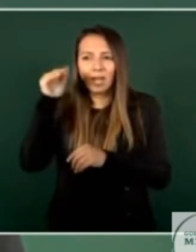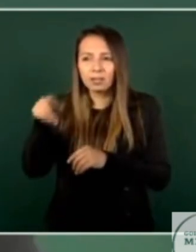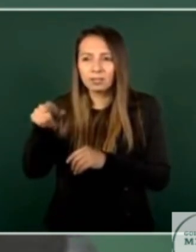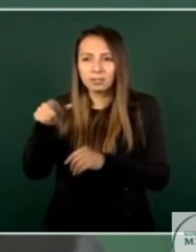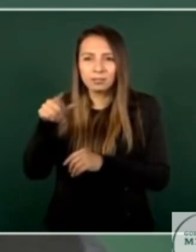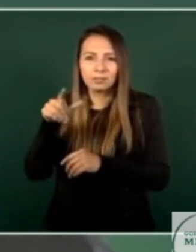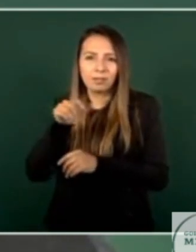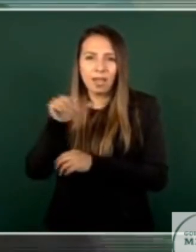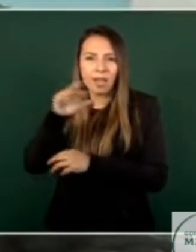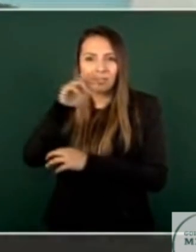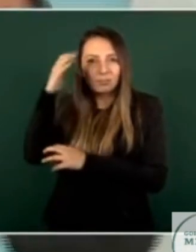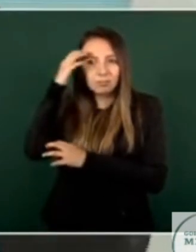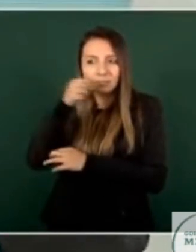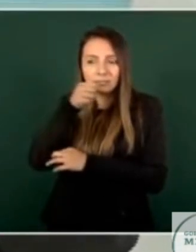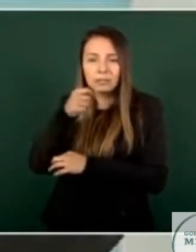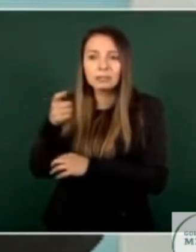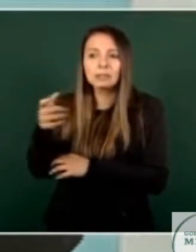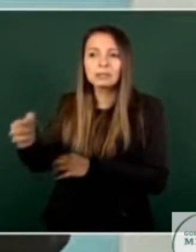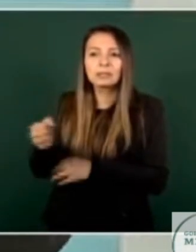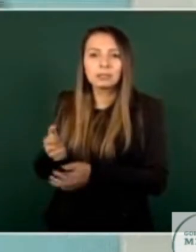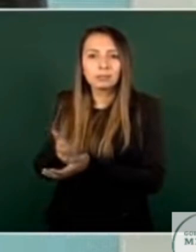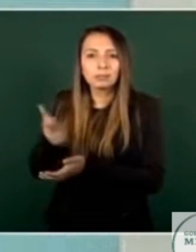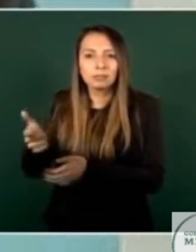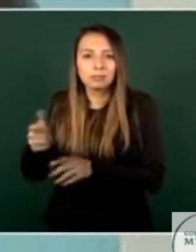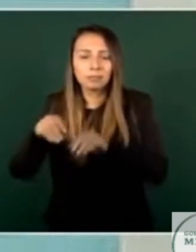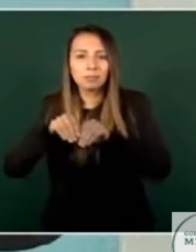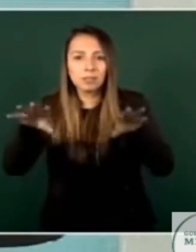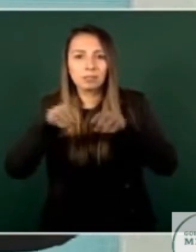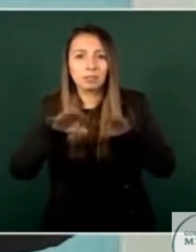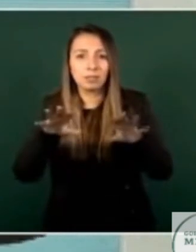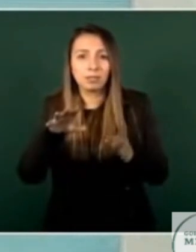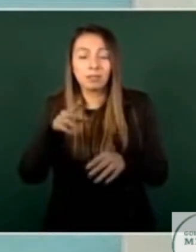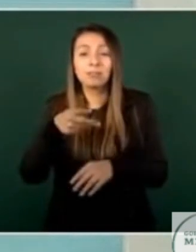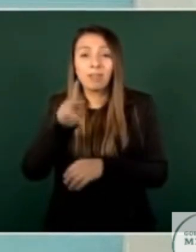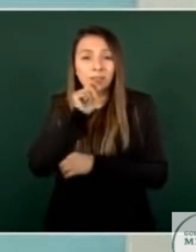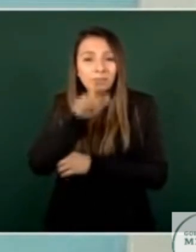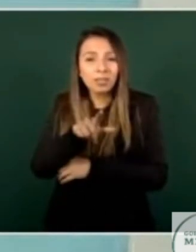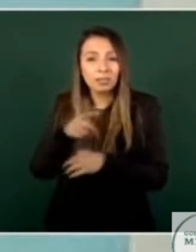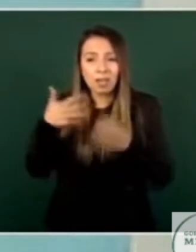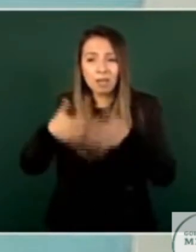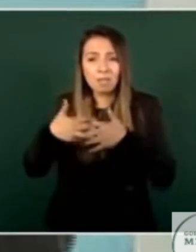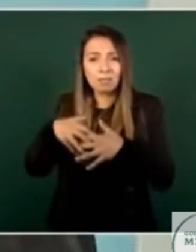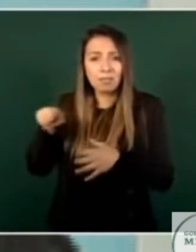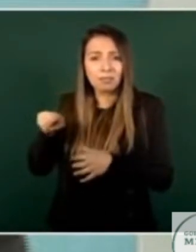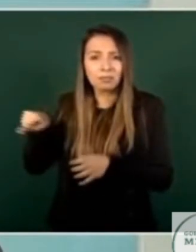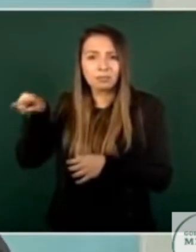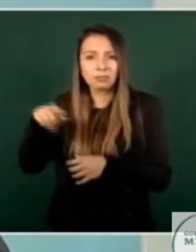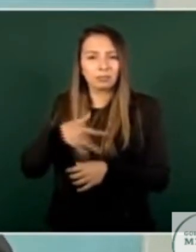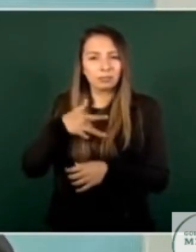son las empresas las que ponen a los gobernantes